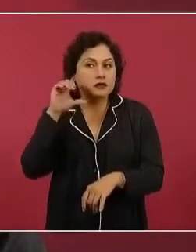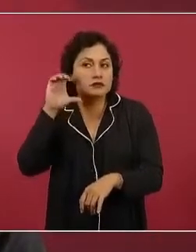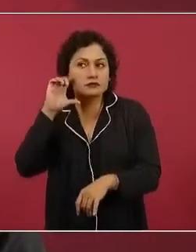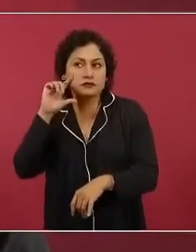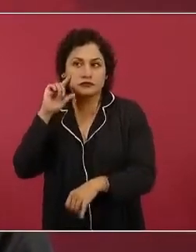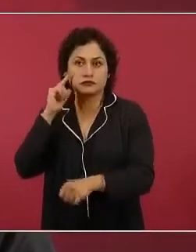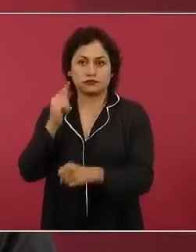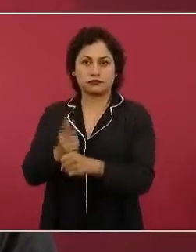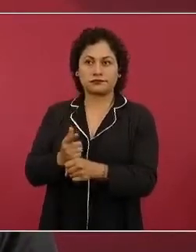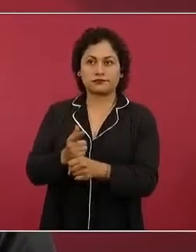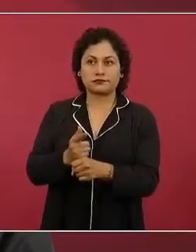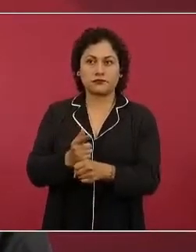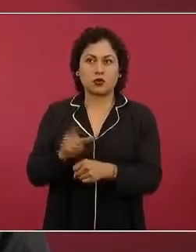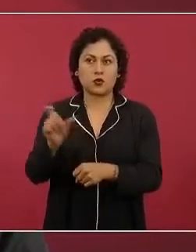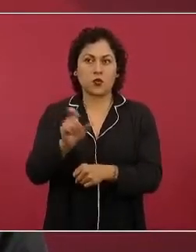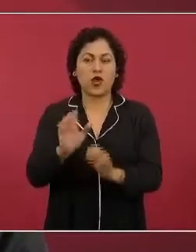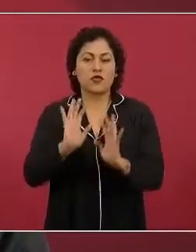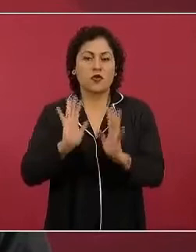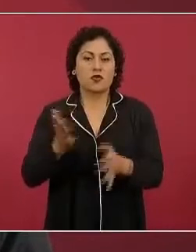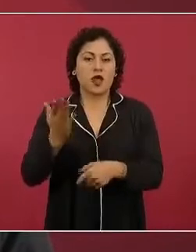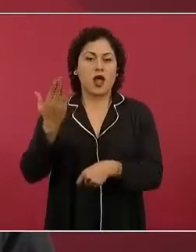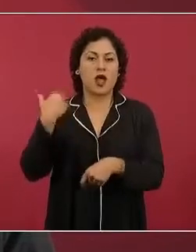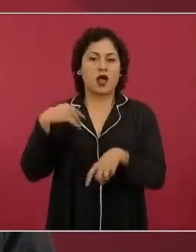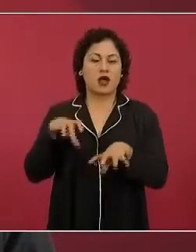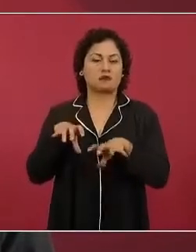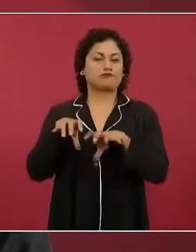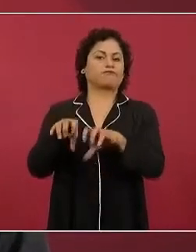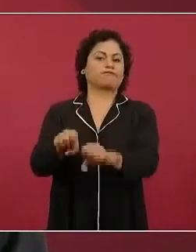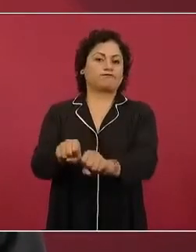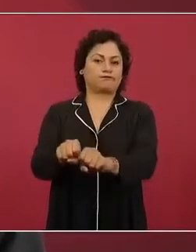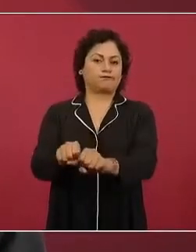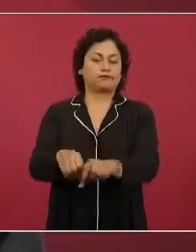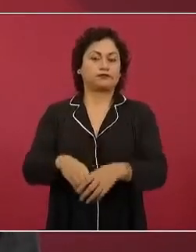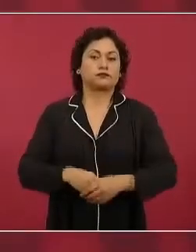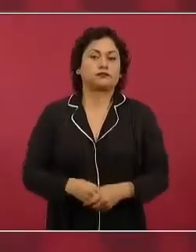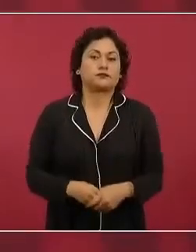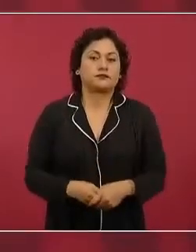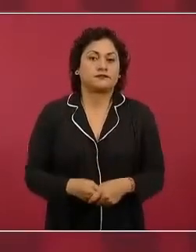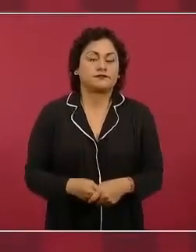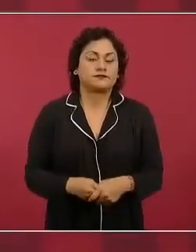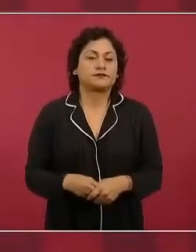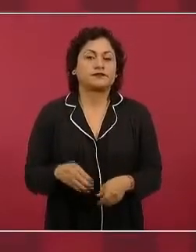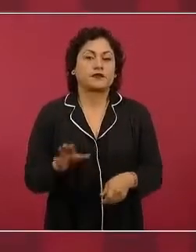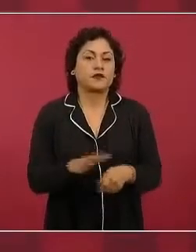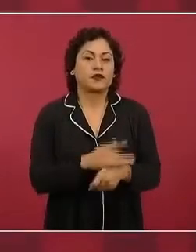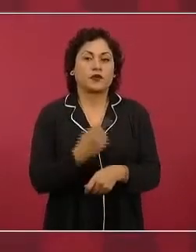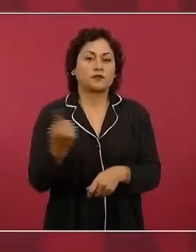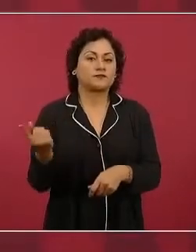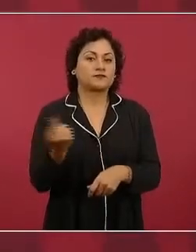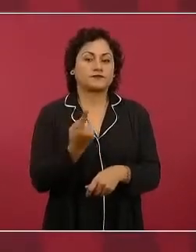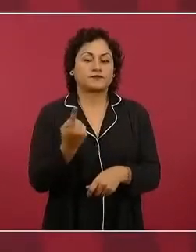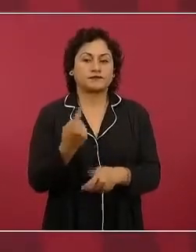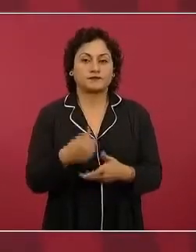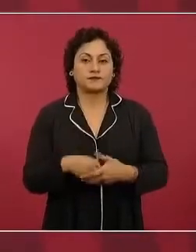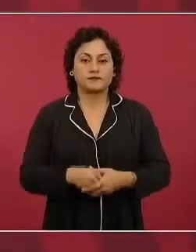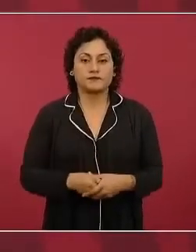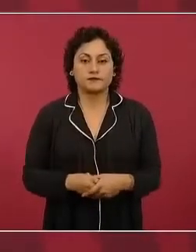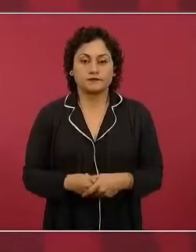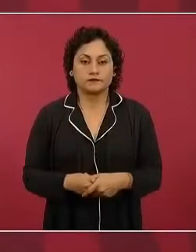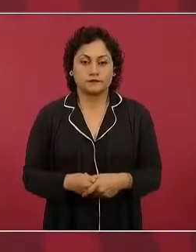ya cuando lo habían detenido, porque no es